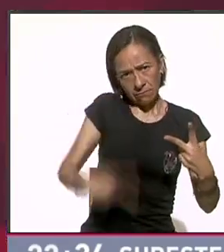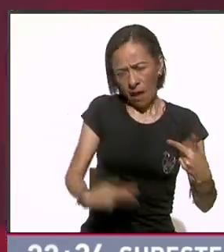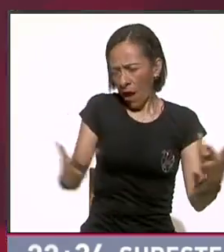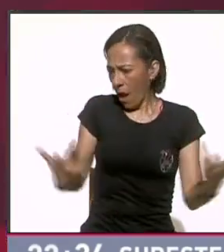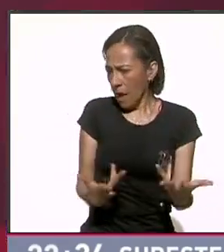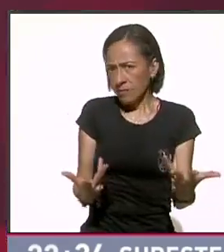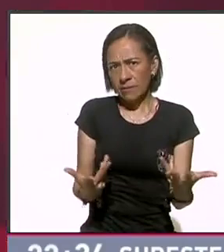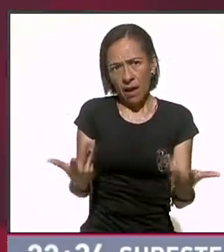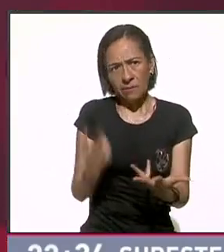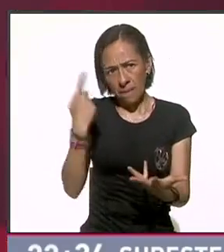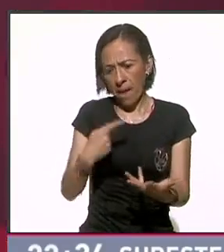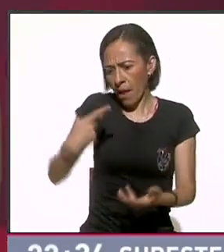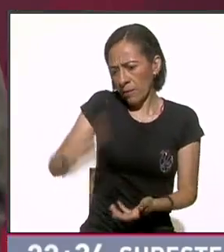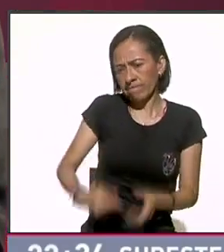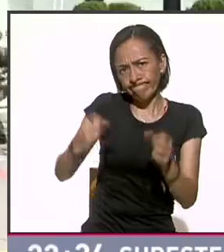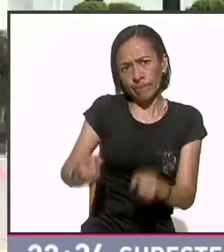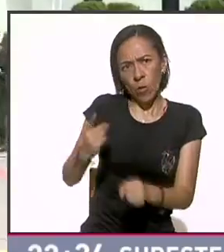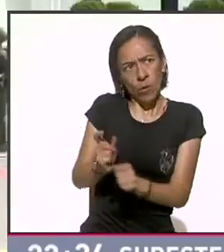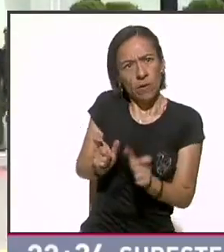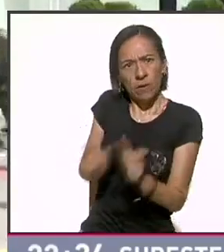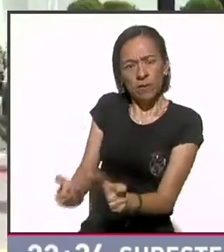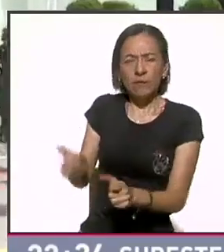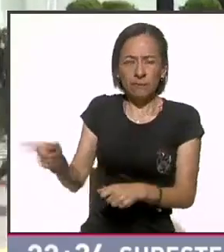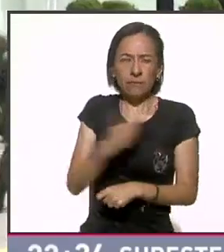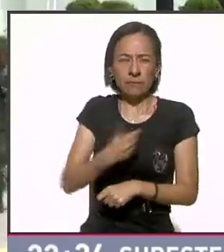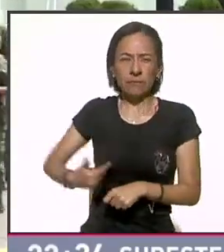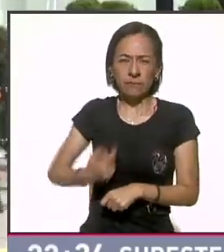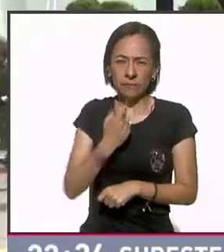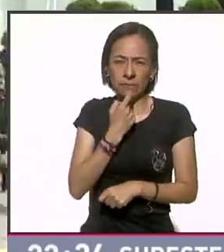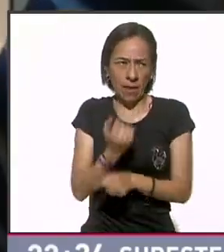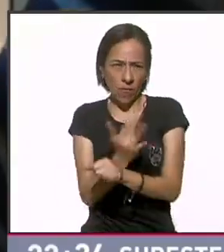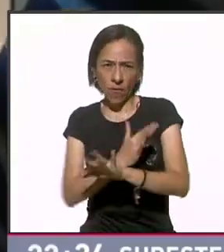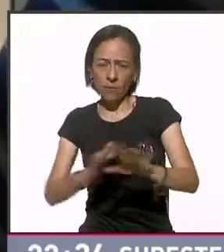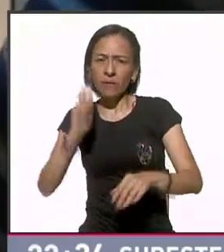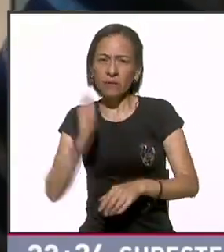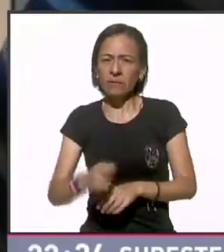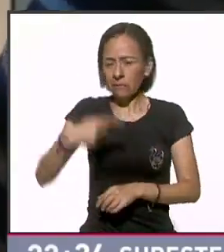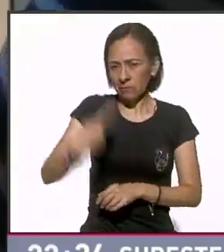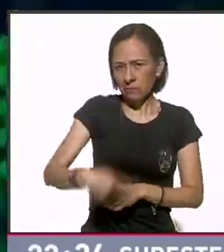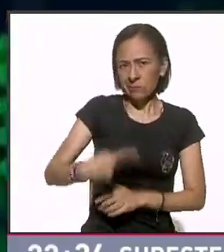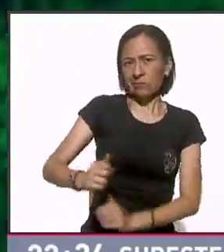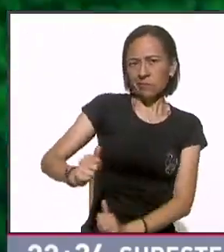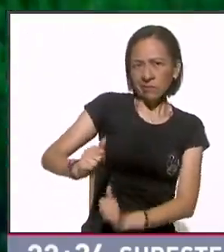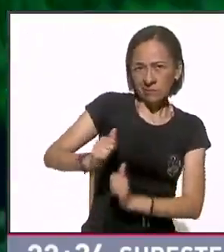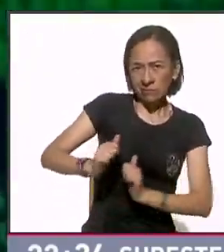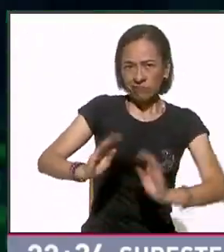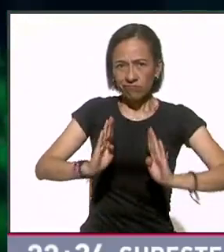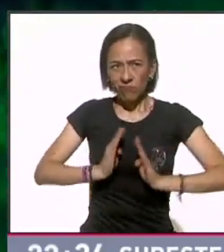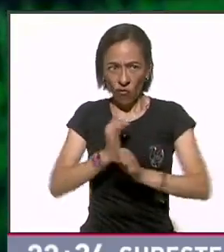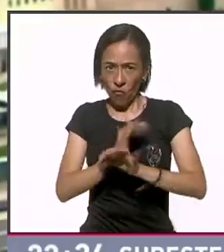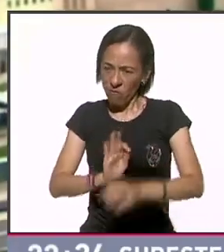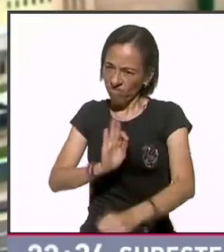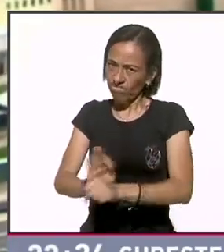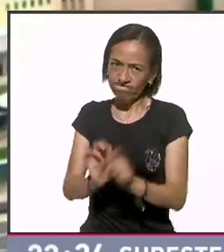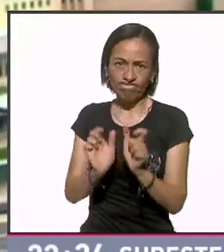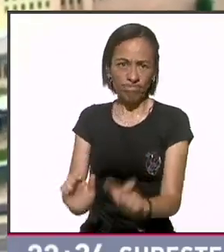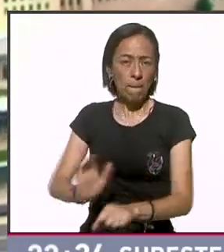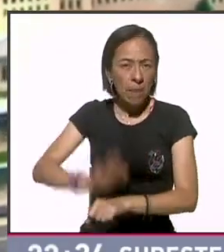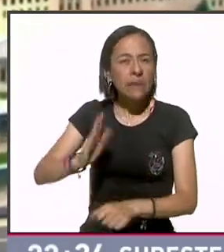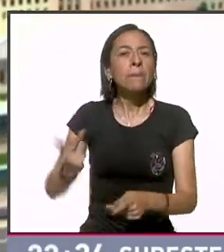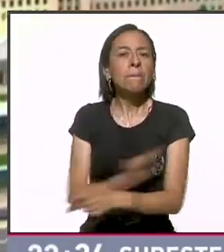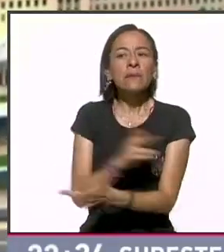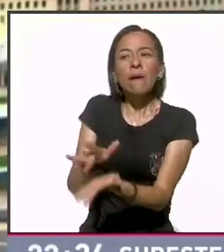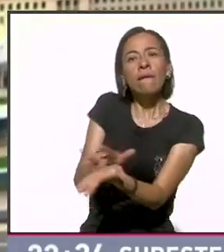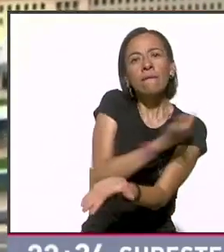El presidente López Obrador anunció que se blindarán los datos de las Fuerzas Armadas de nuestro país tras el robo de información realizado por el